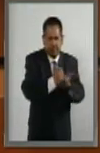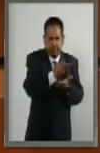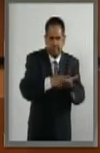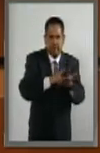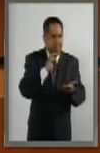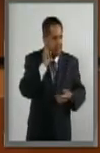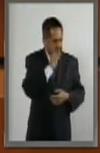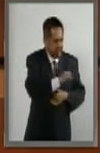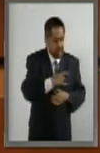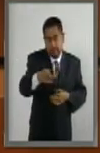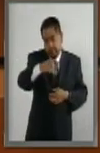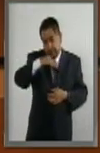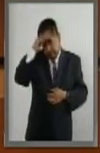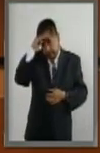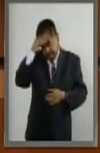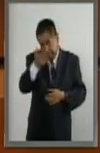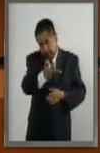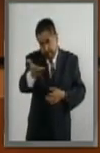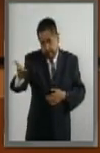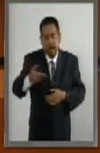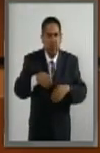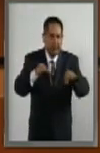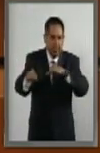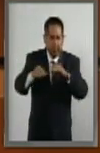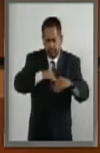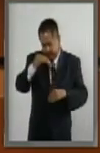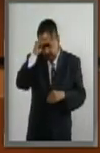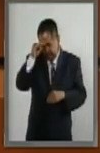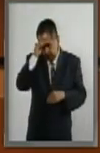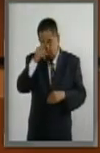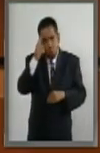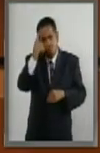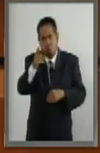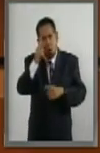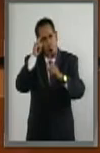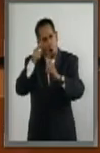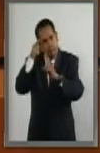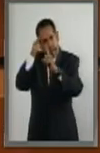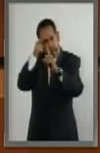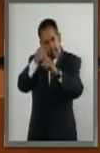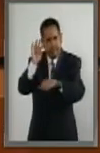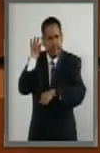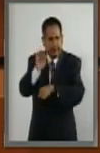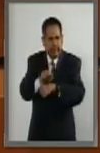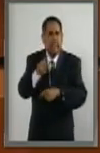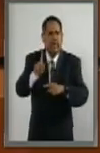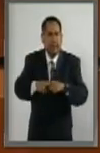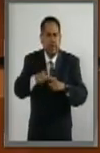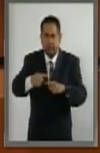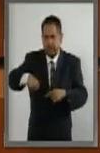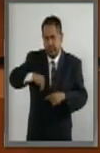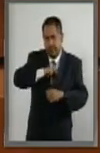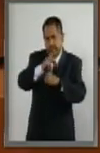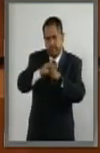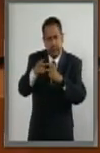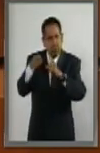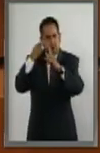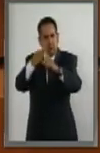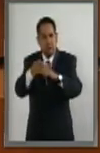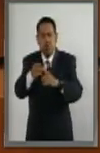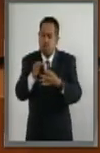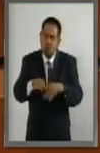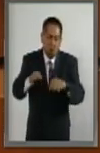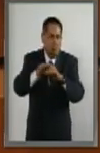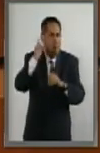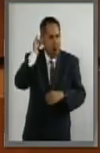su consideración. Todo el trabajo realizado fue pensando en los objetivos que se ha planteado nuestro país y en la gran apuesta